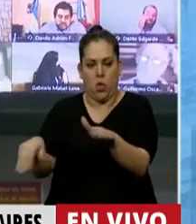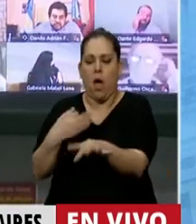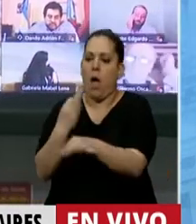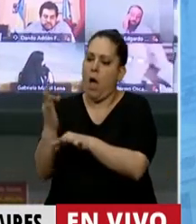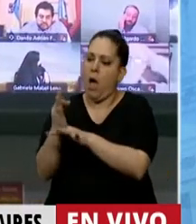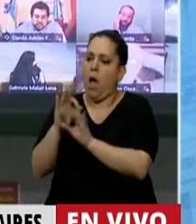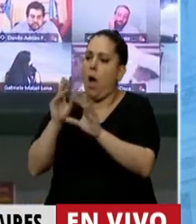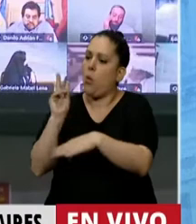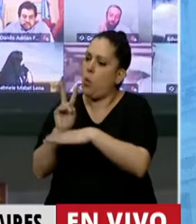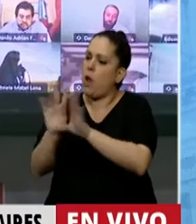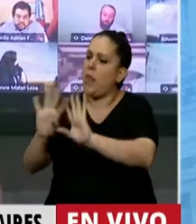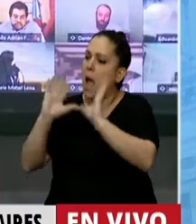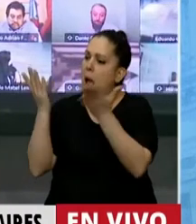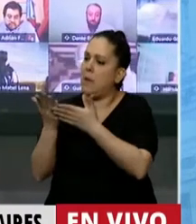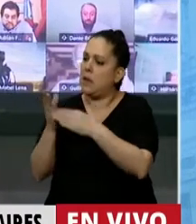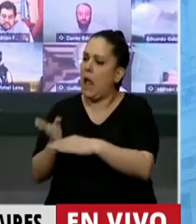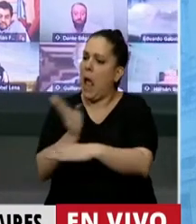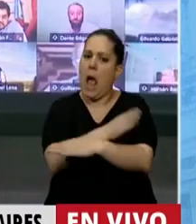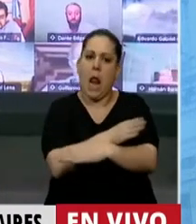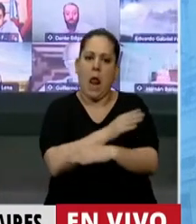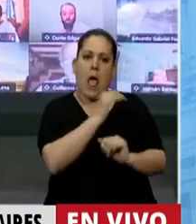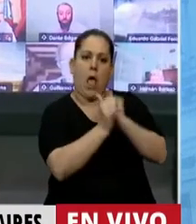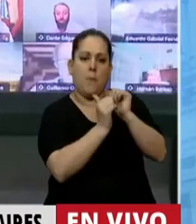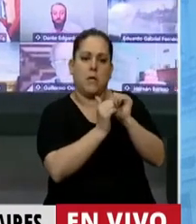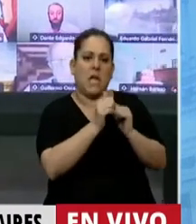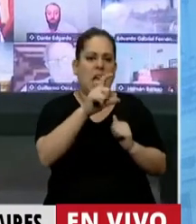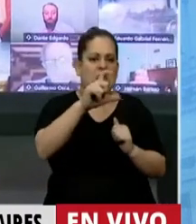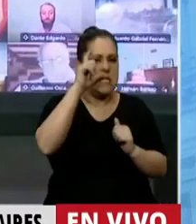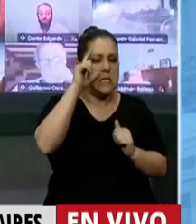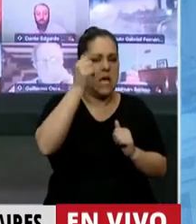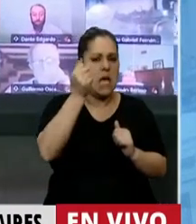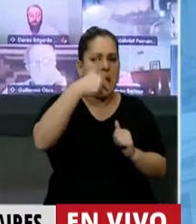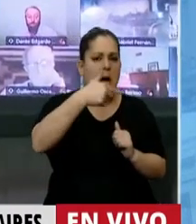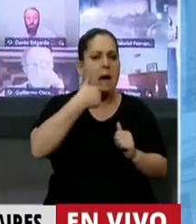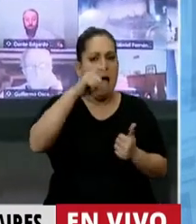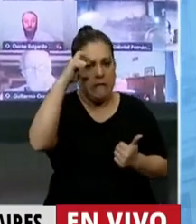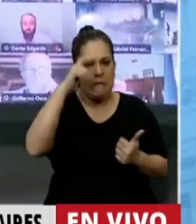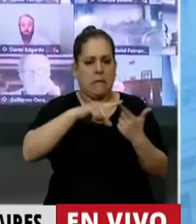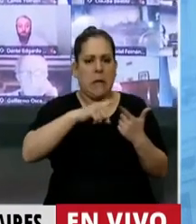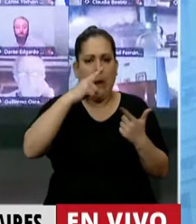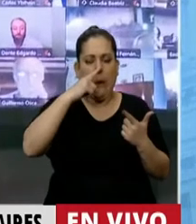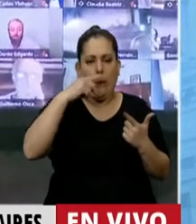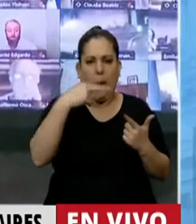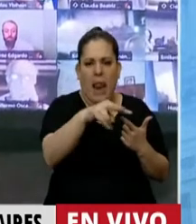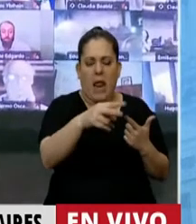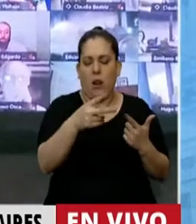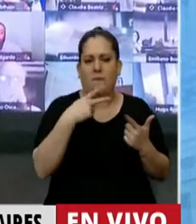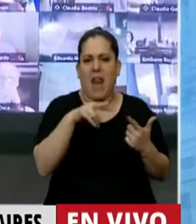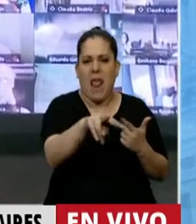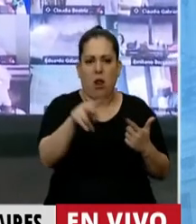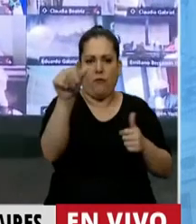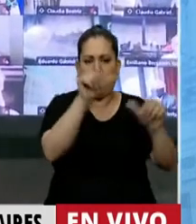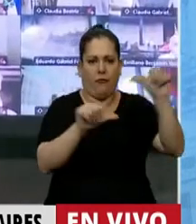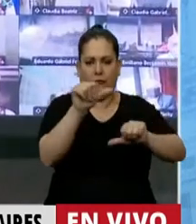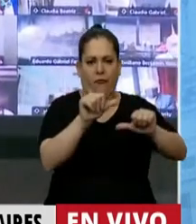cuidar el ambiente y al lado tenemos al SEAMSE que contamina, al CLAUCOL que tira silicio al aire y lo respiramos todos, el